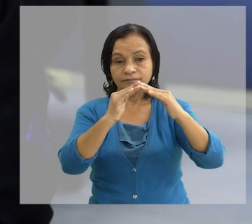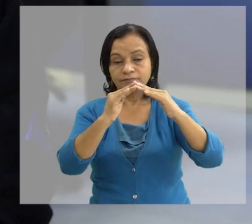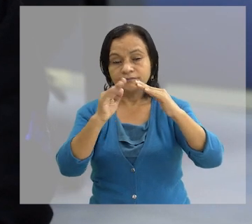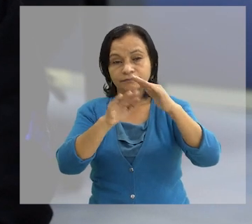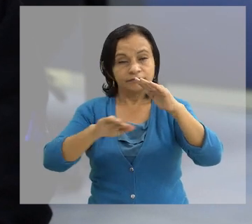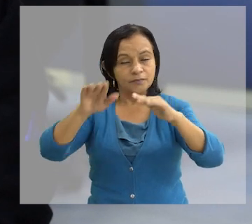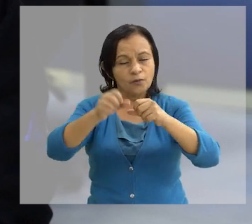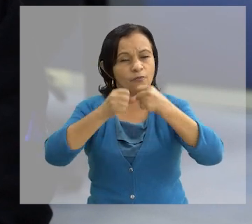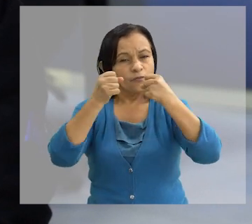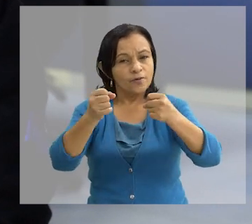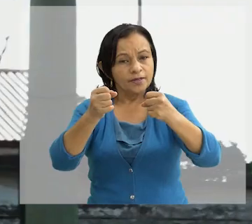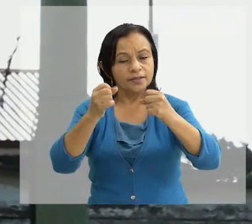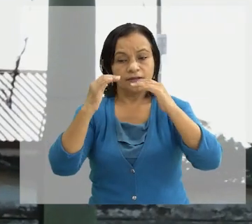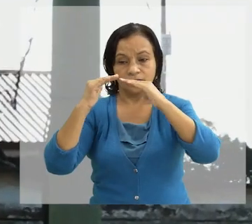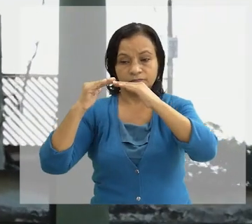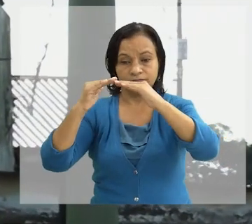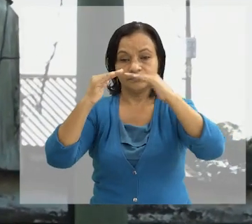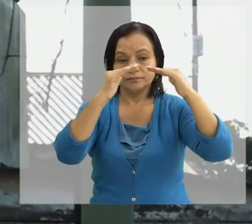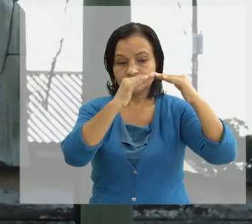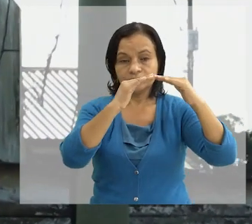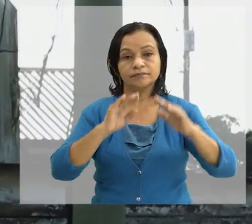con mayor firmeza los techos